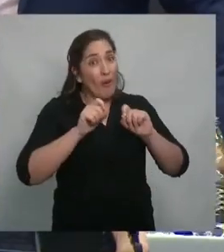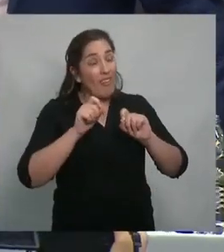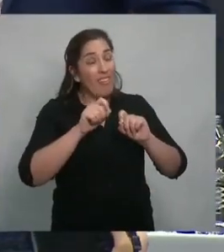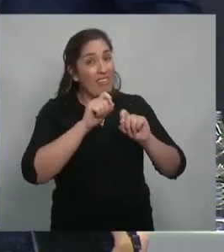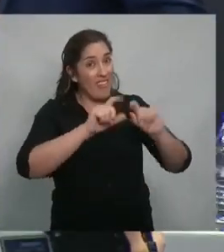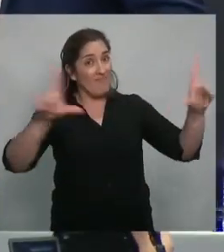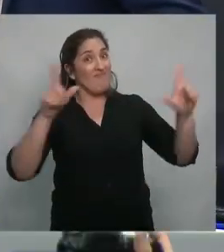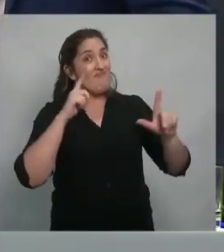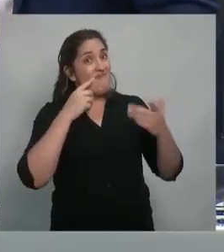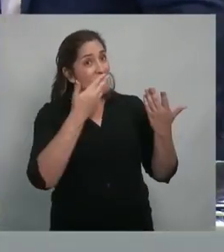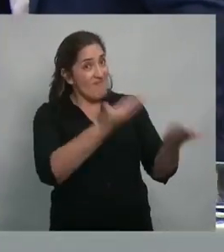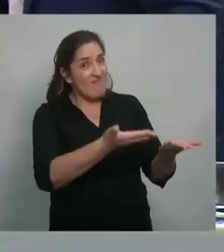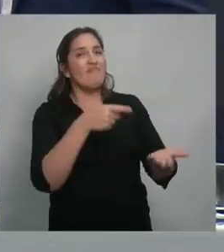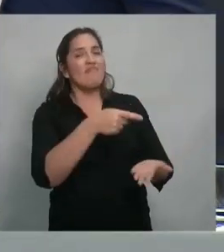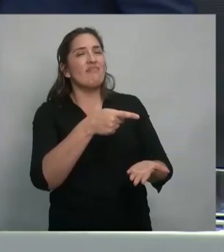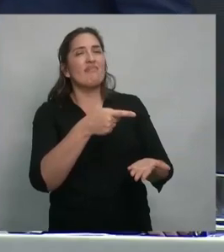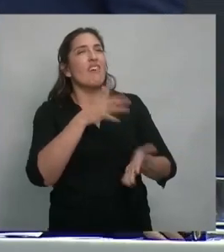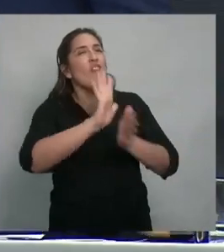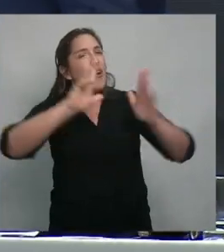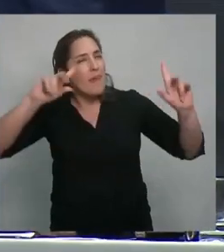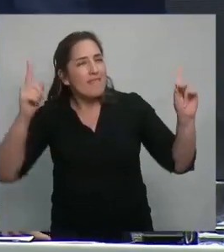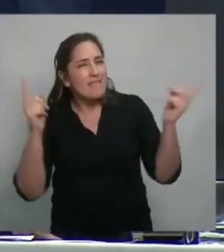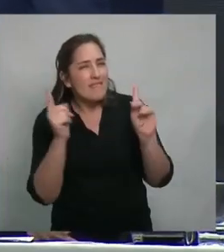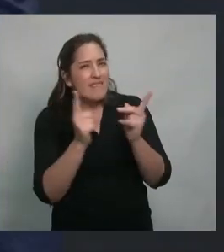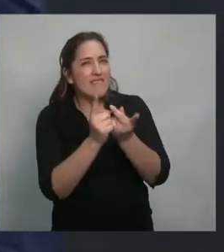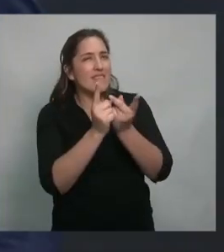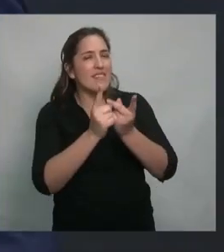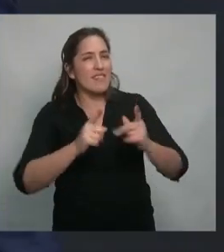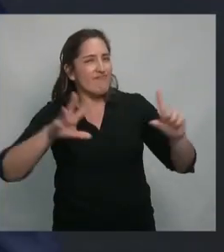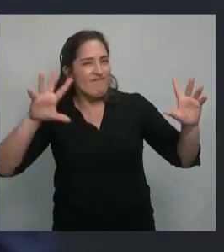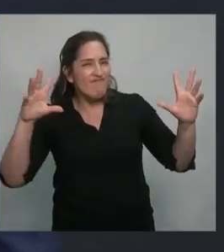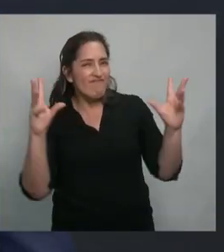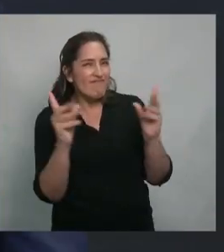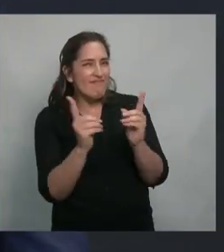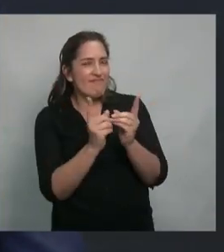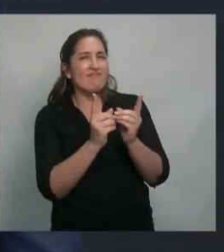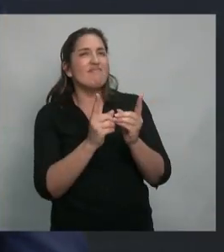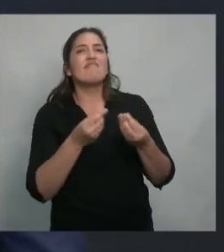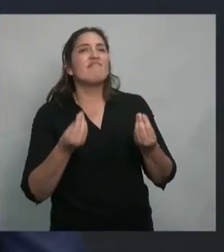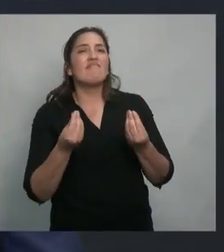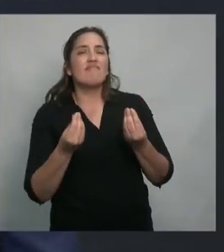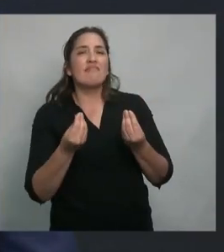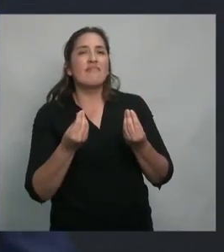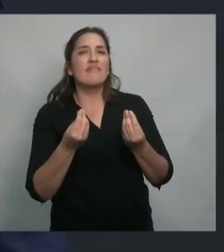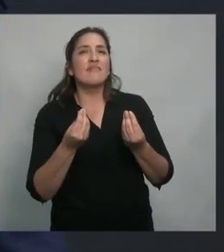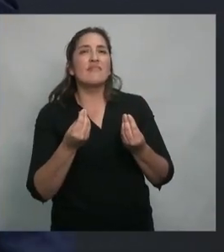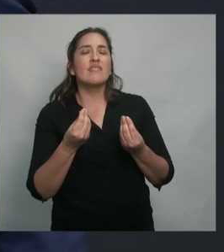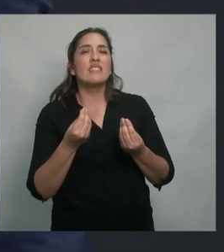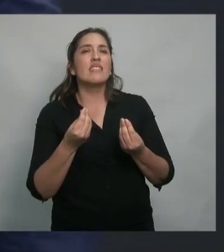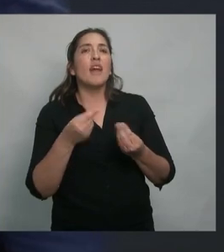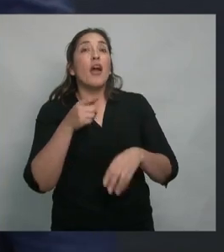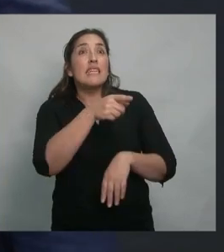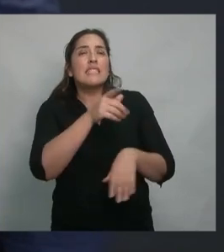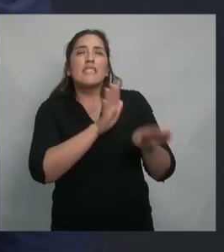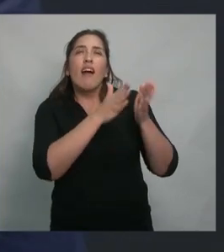muy sintéticamente, muy sintéticamente algunos de los momentos de mayor